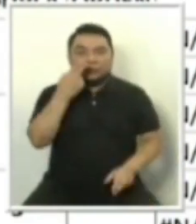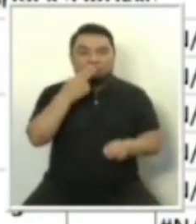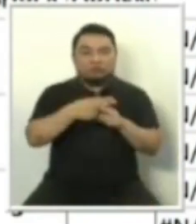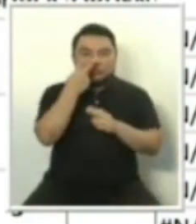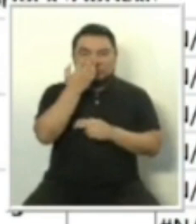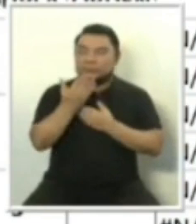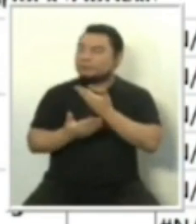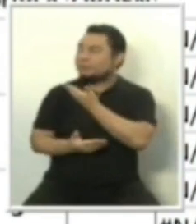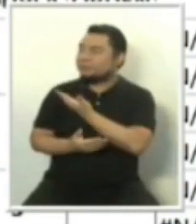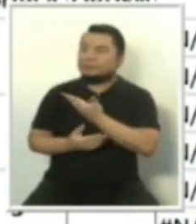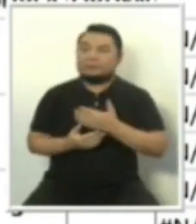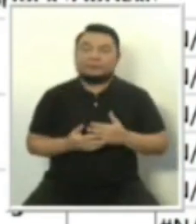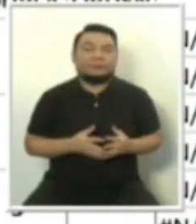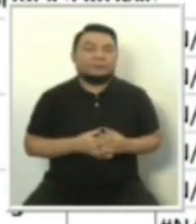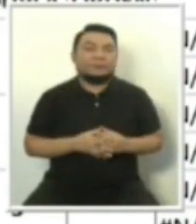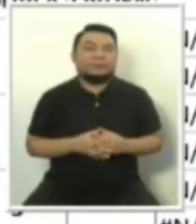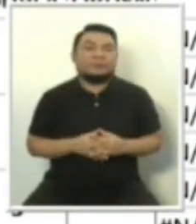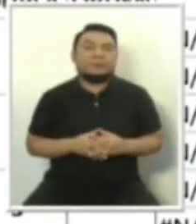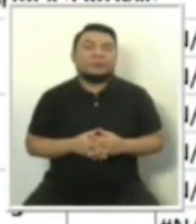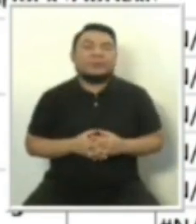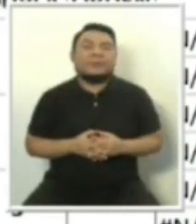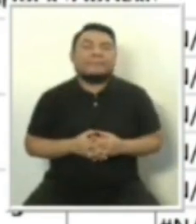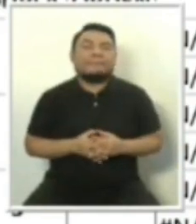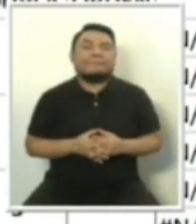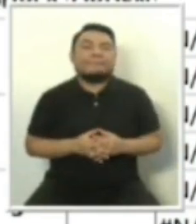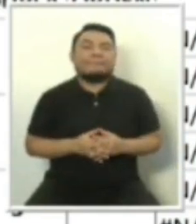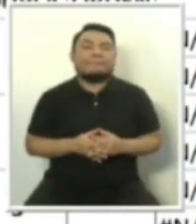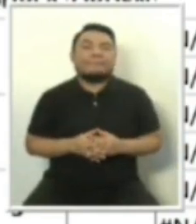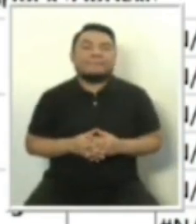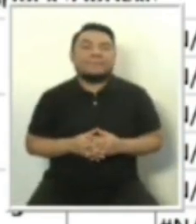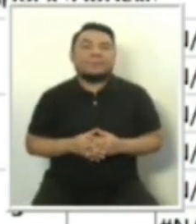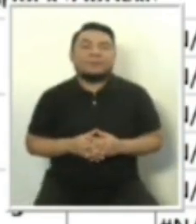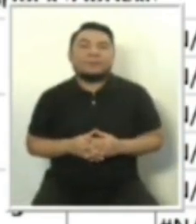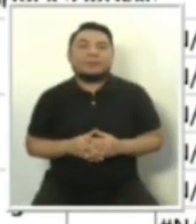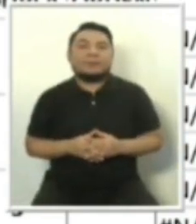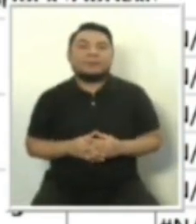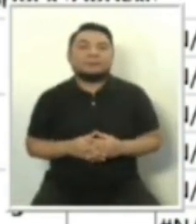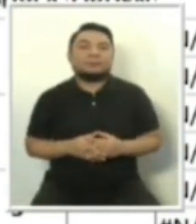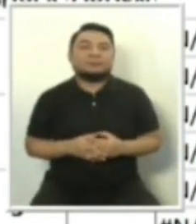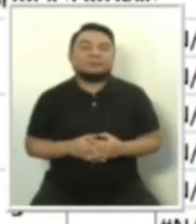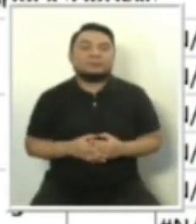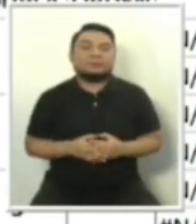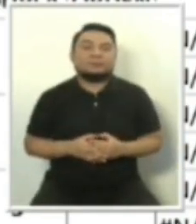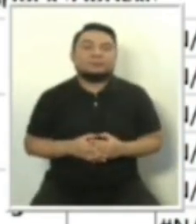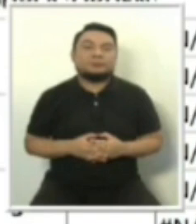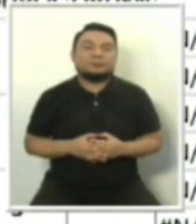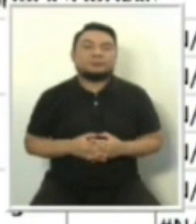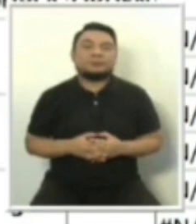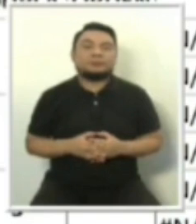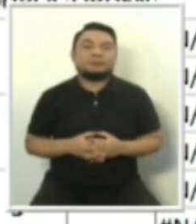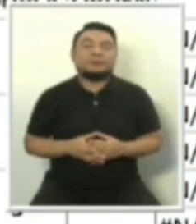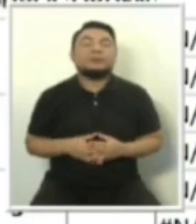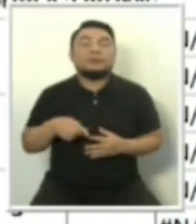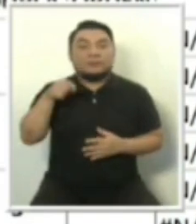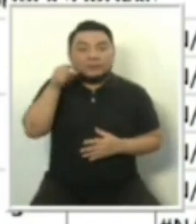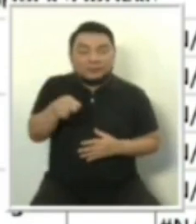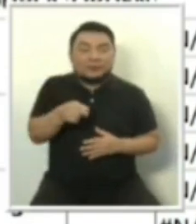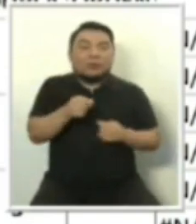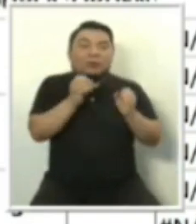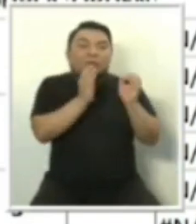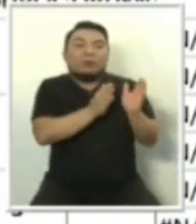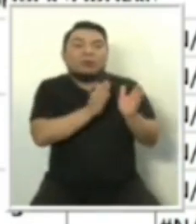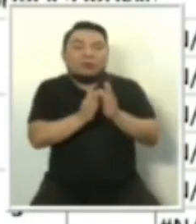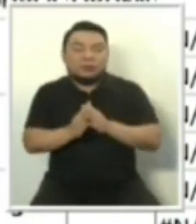Cristiano, Frente Amplio por Justicia, Vida y Libertad, Juntos por el Perú, Victoria Nacional y Alianza para el Progreso. Este es el orden de